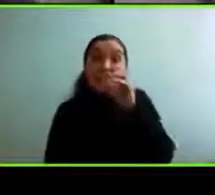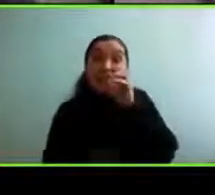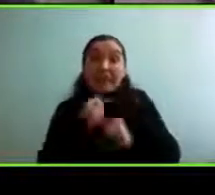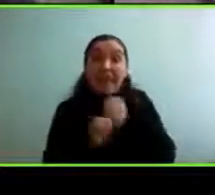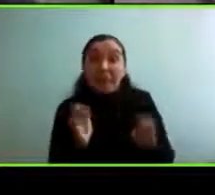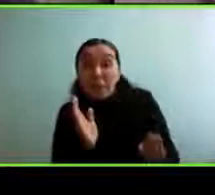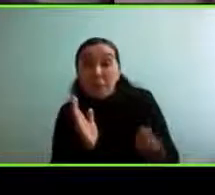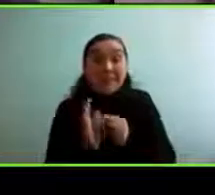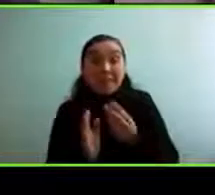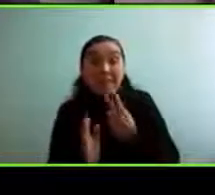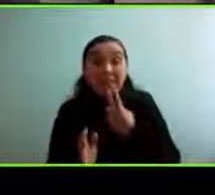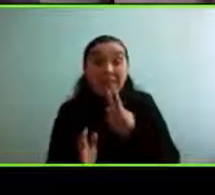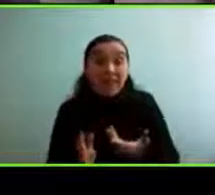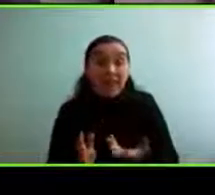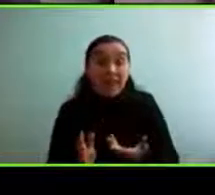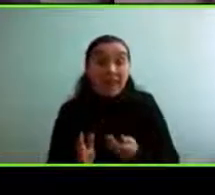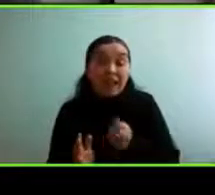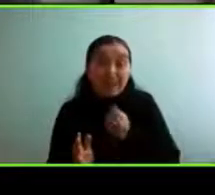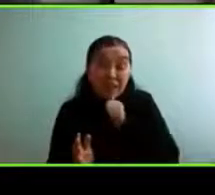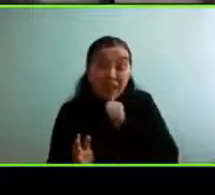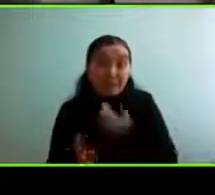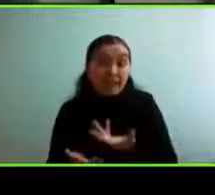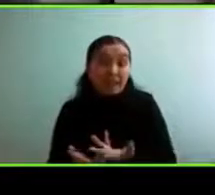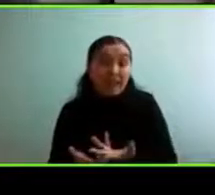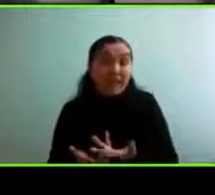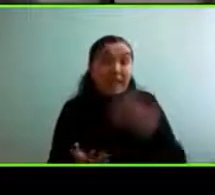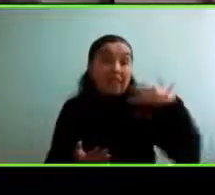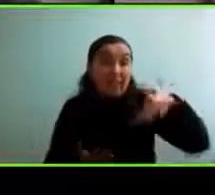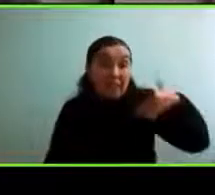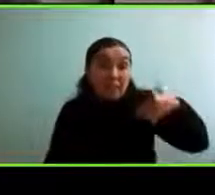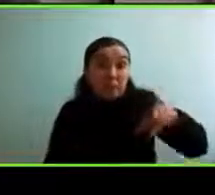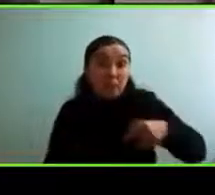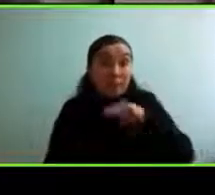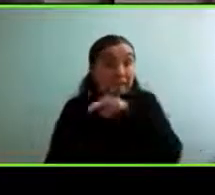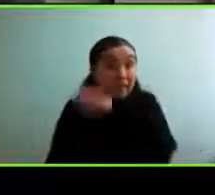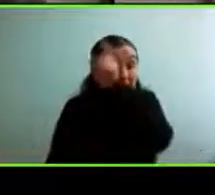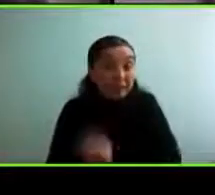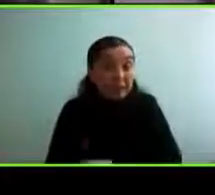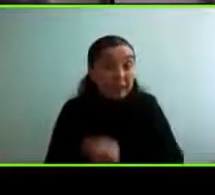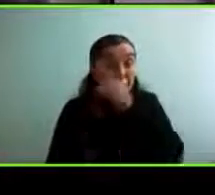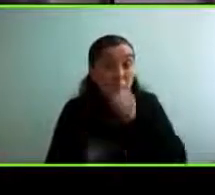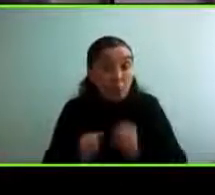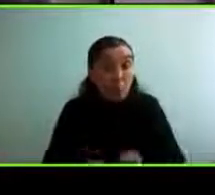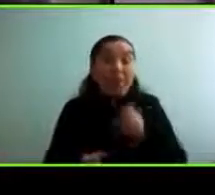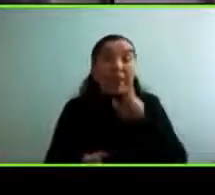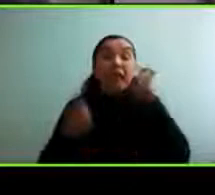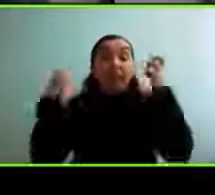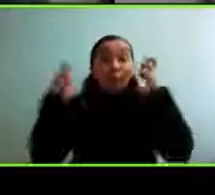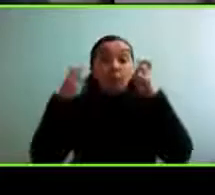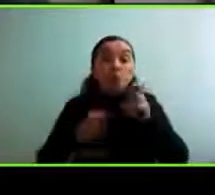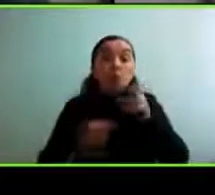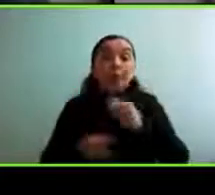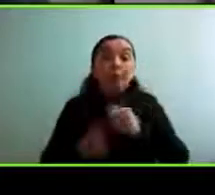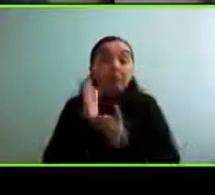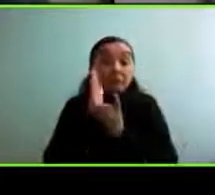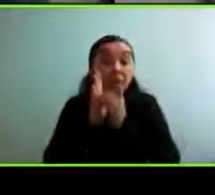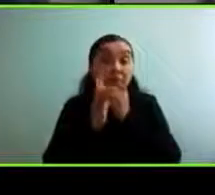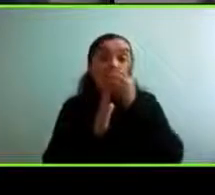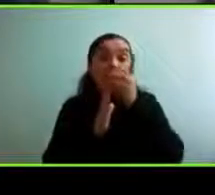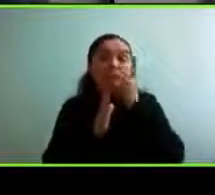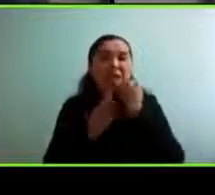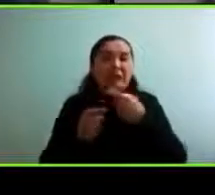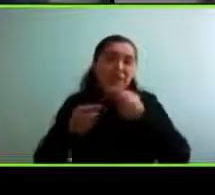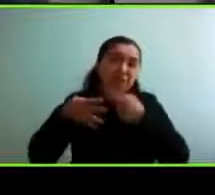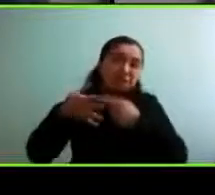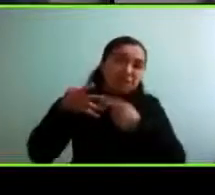importante sería que esa persona pudiera tener esa oportunidad de desarrollar tantas cosas que